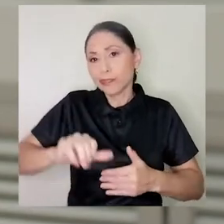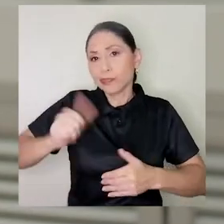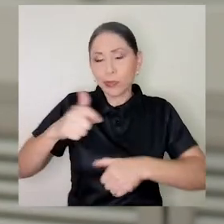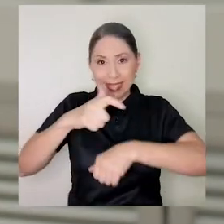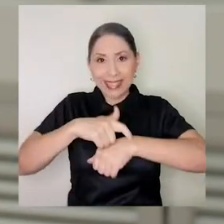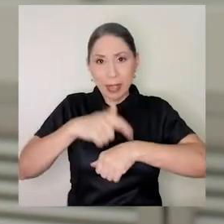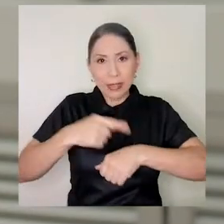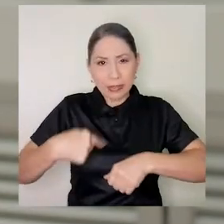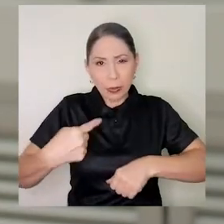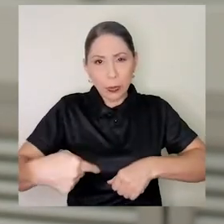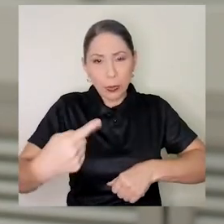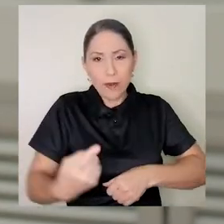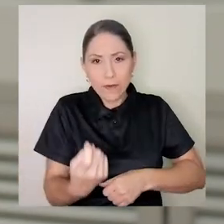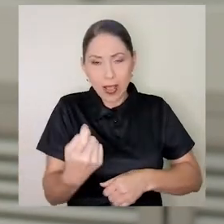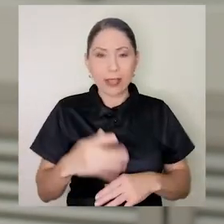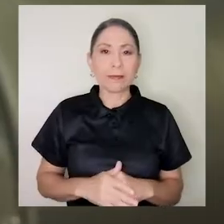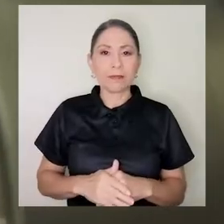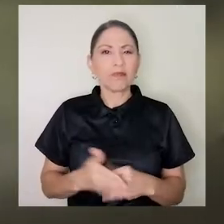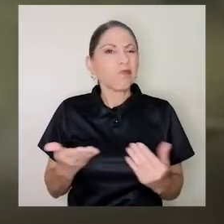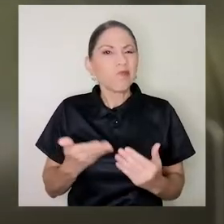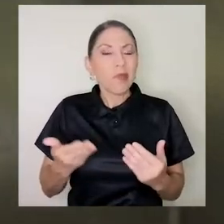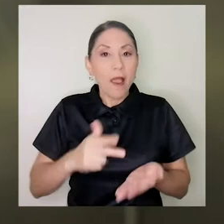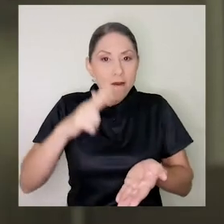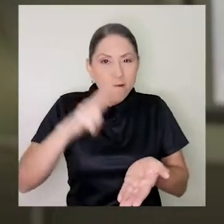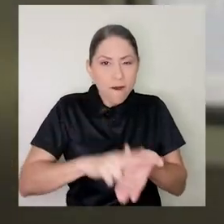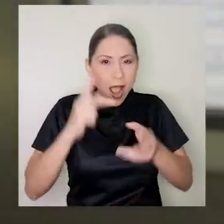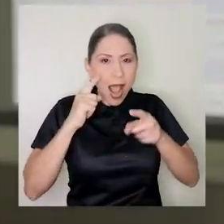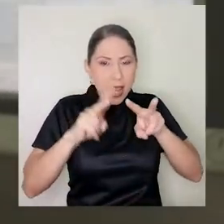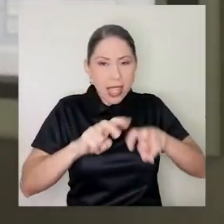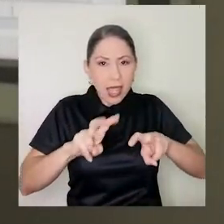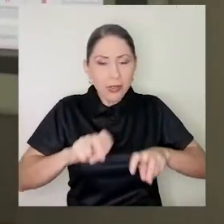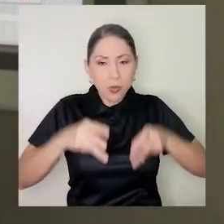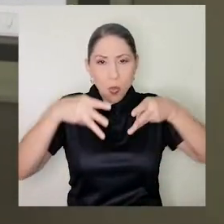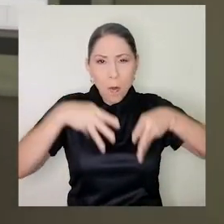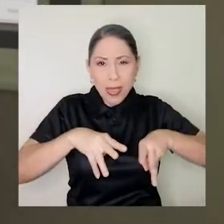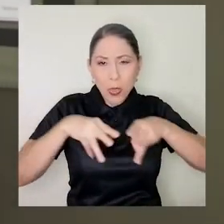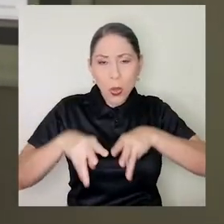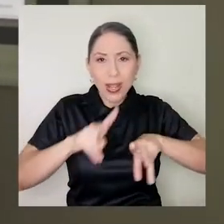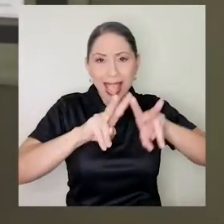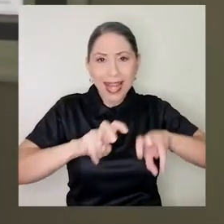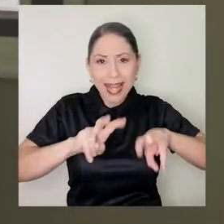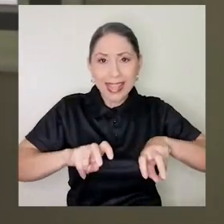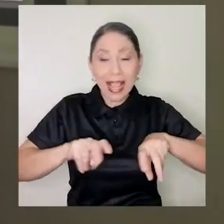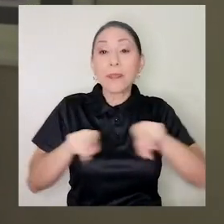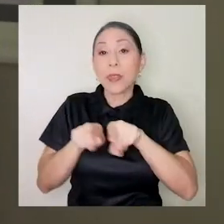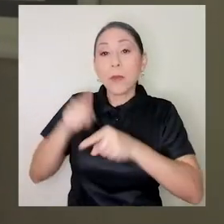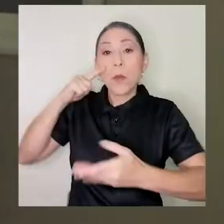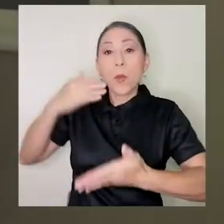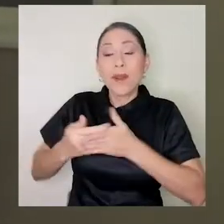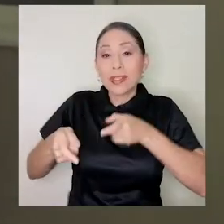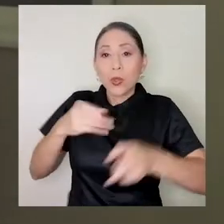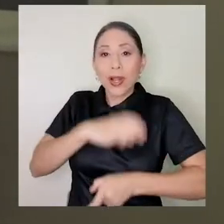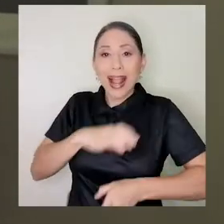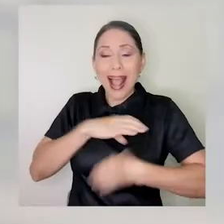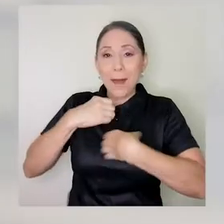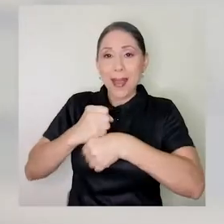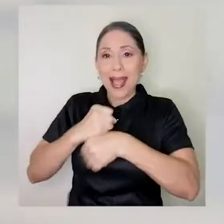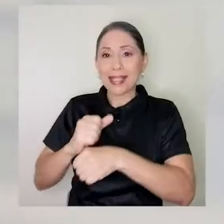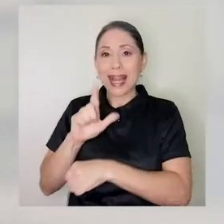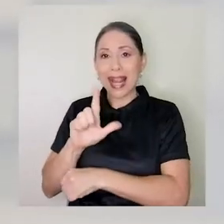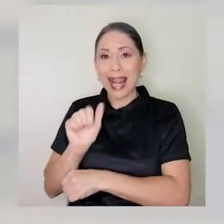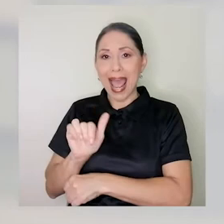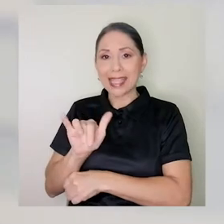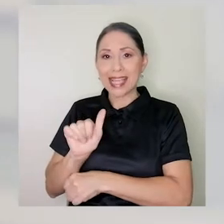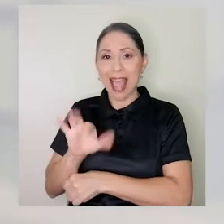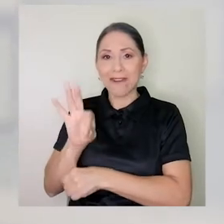siguen las siguientes etapas que son la validación de la metodología analítica y las pruebas de control de calidad que las va a realizar el